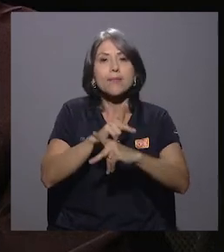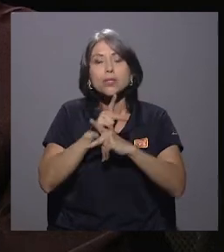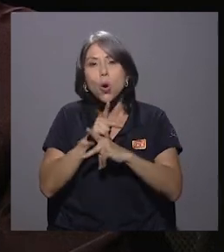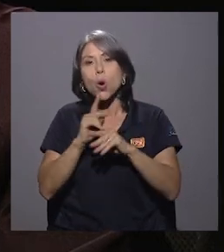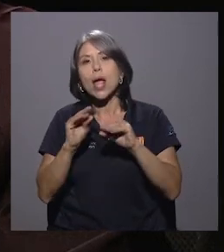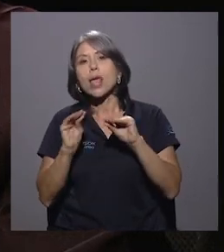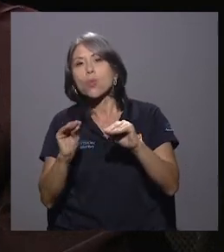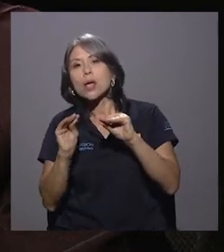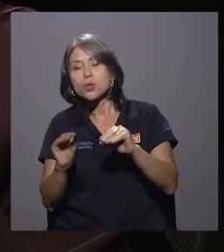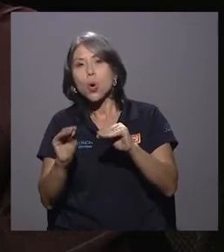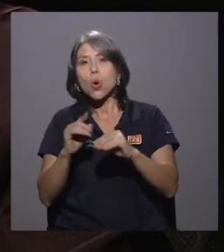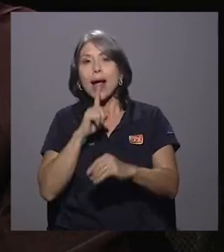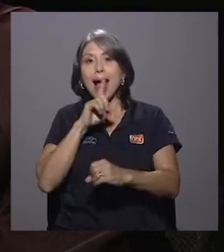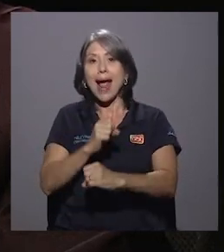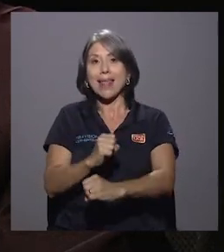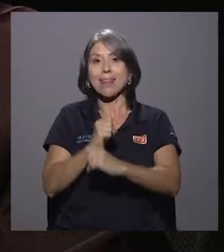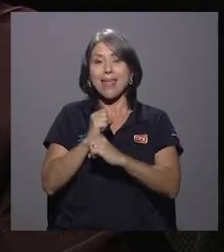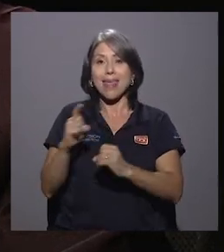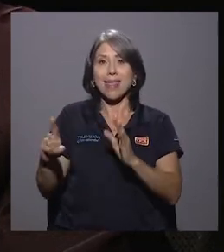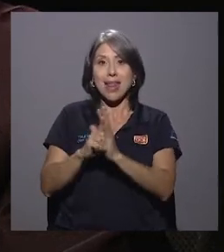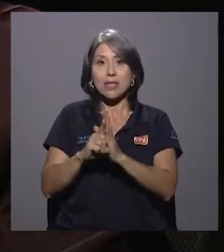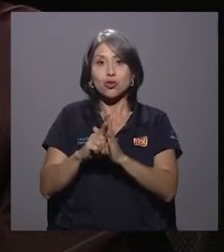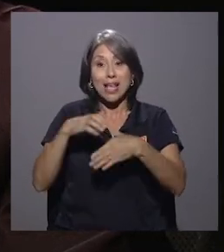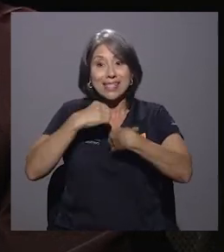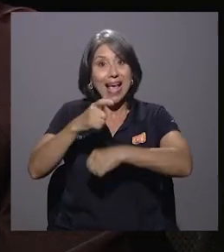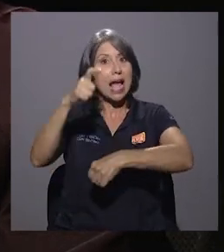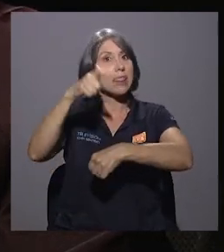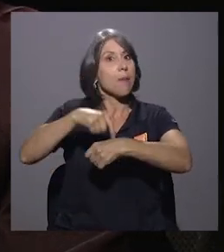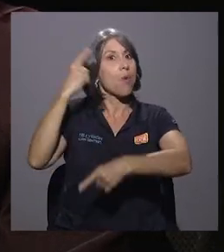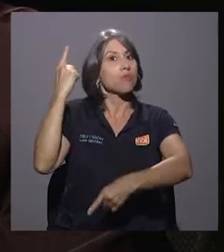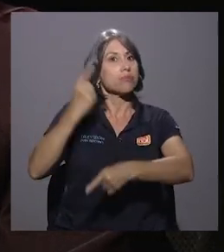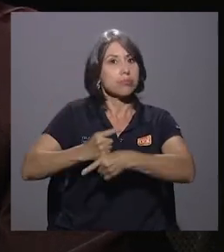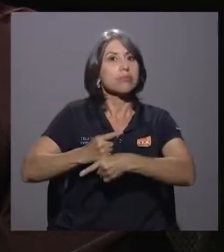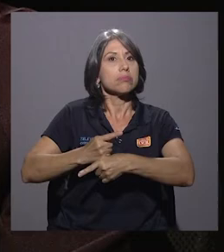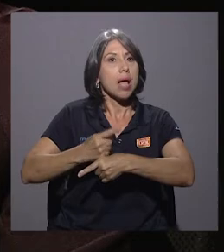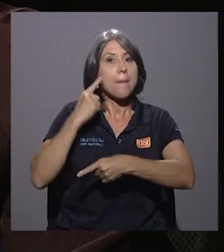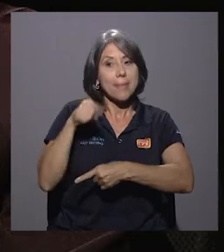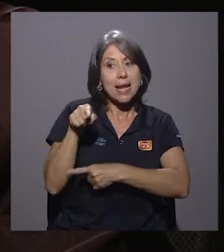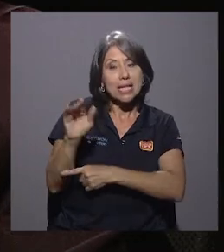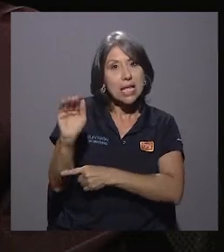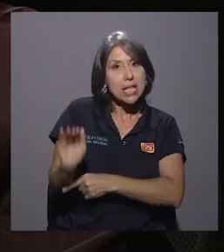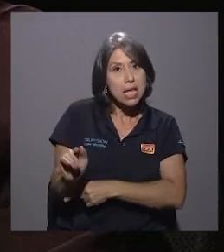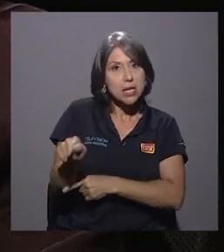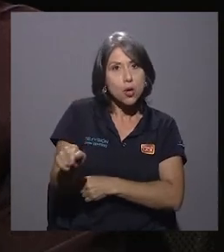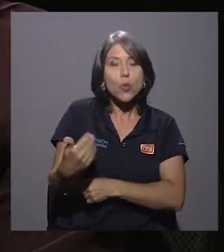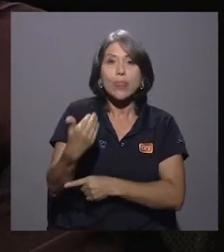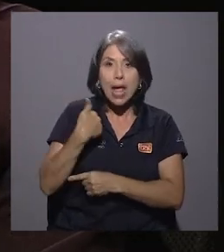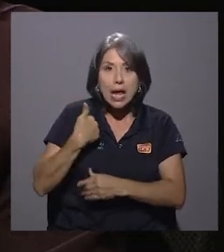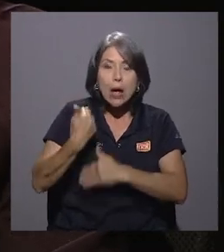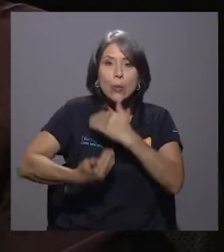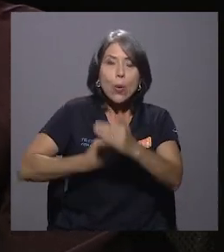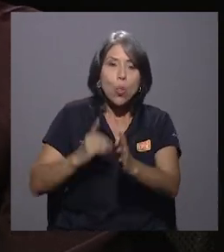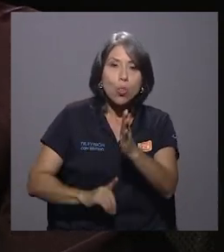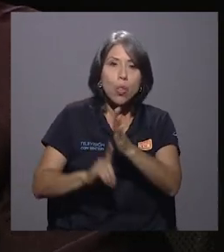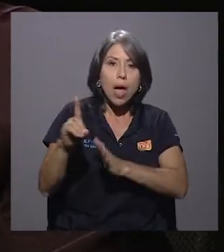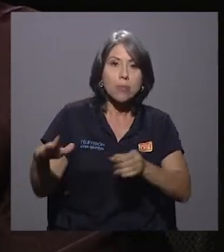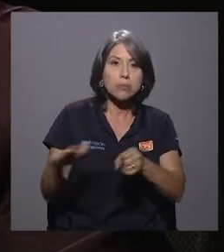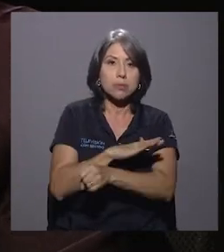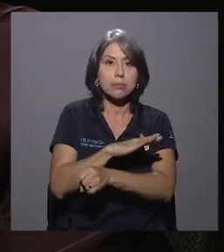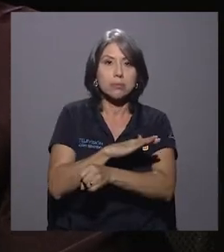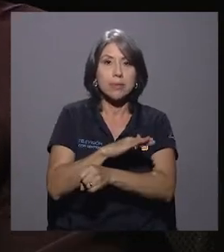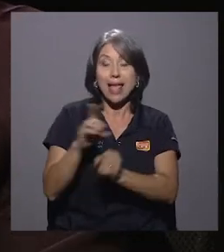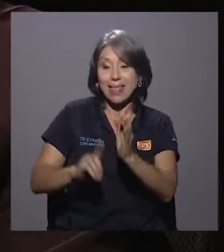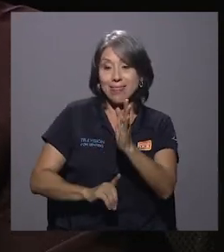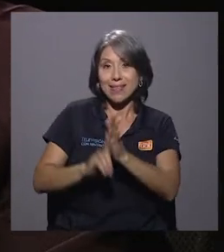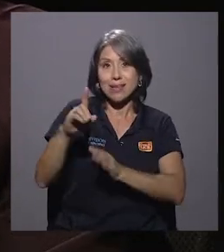de garantía de derechos, se realiza en el tiempo justo que permita que ese niño tenga un desarrollo integral. Y ese desarrollo